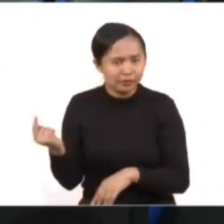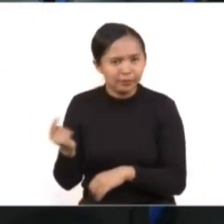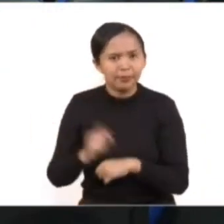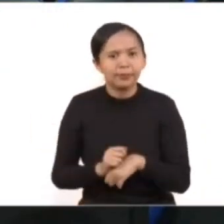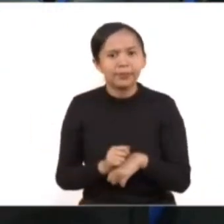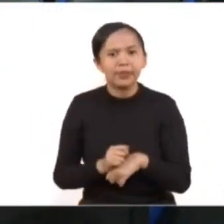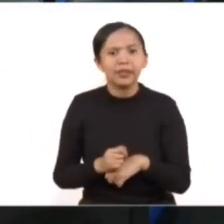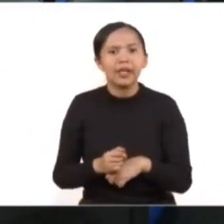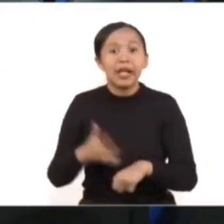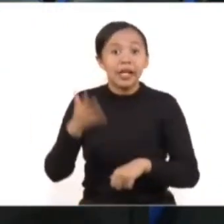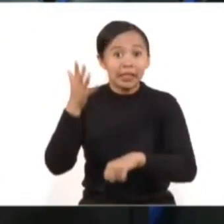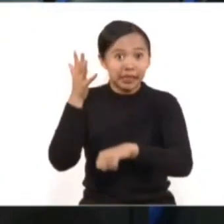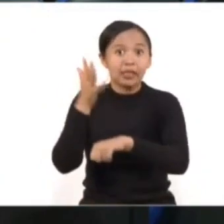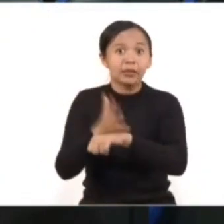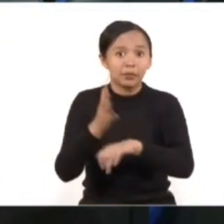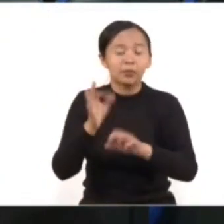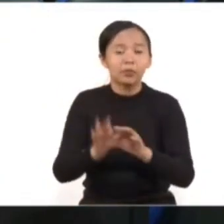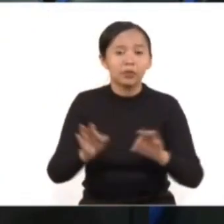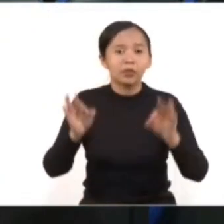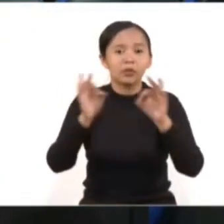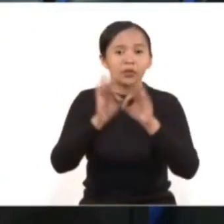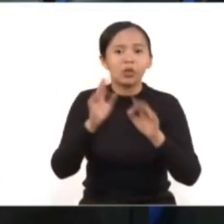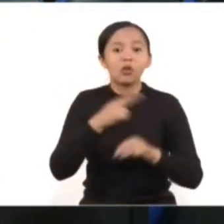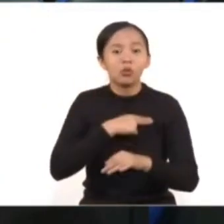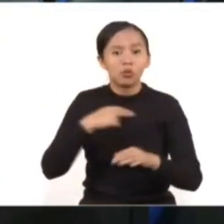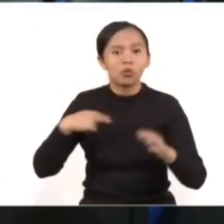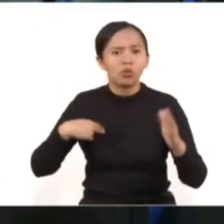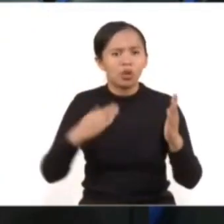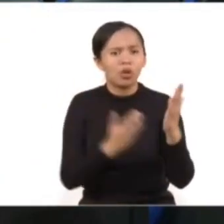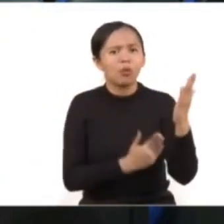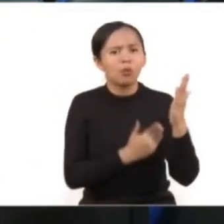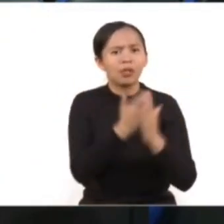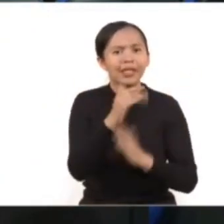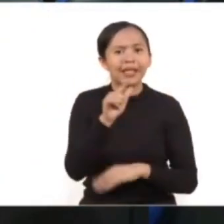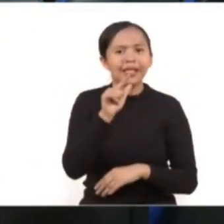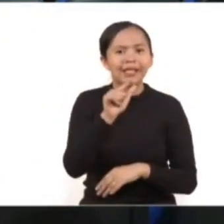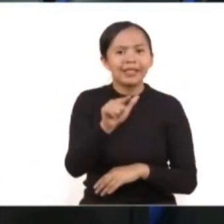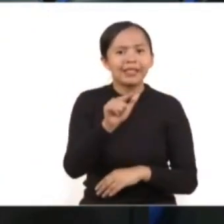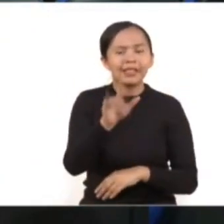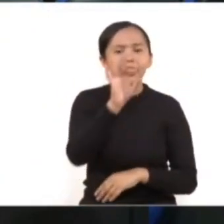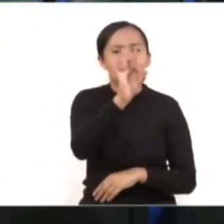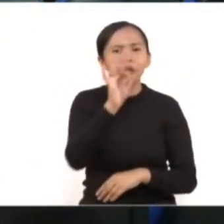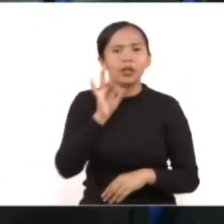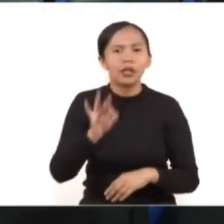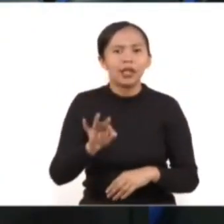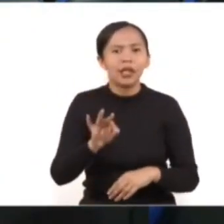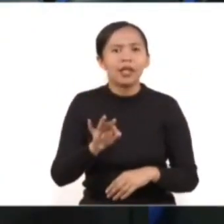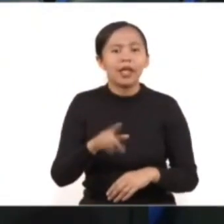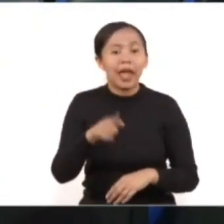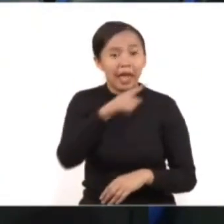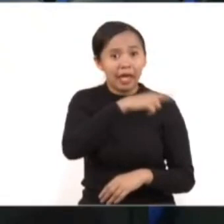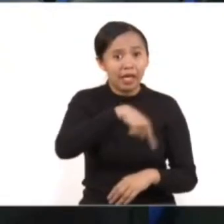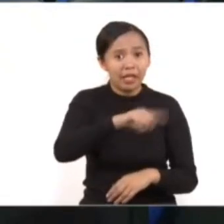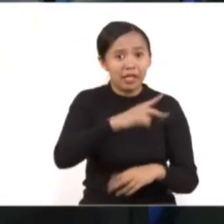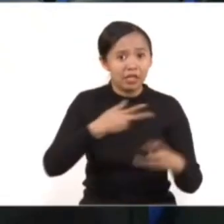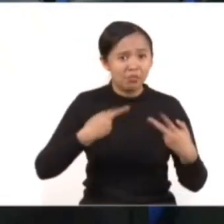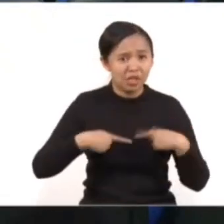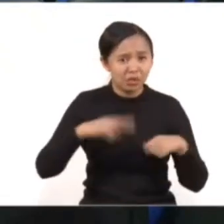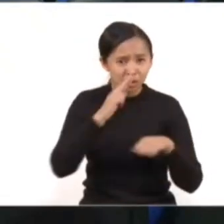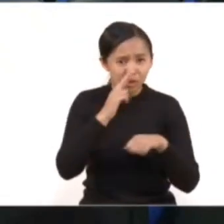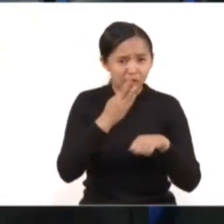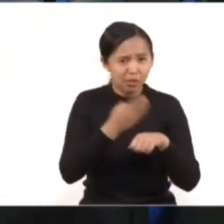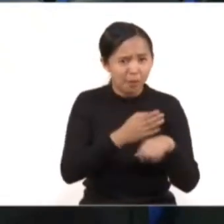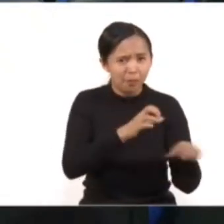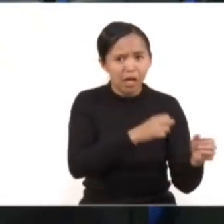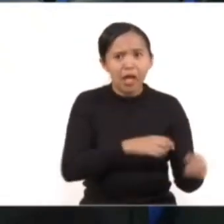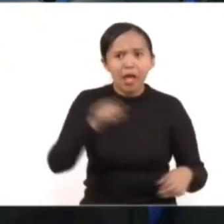a la impunidad es clave. Hemos logrado un aumento de 17 por ciento en el número de agresores que llevamos